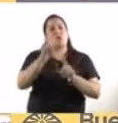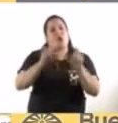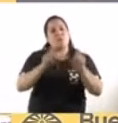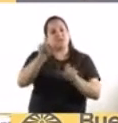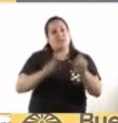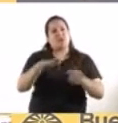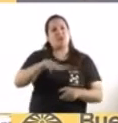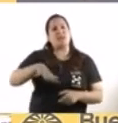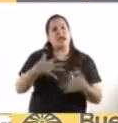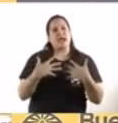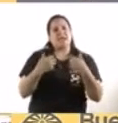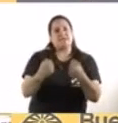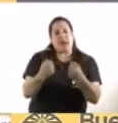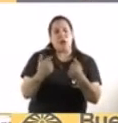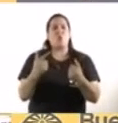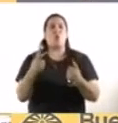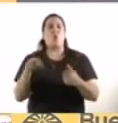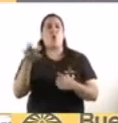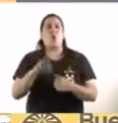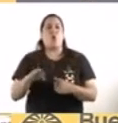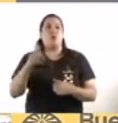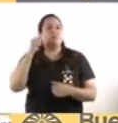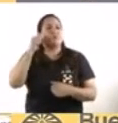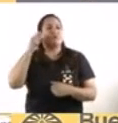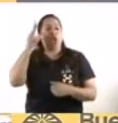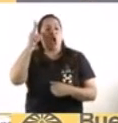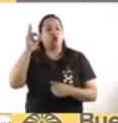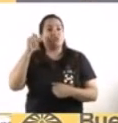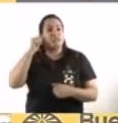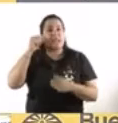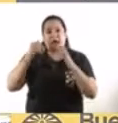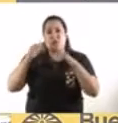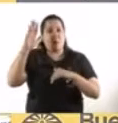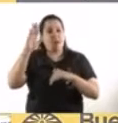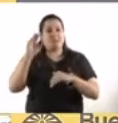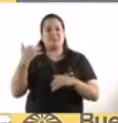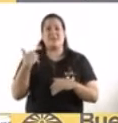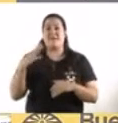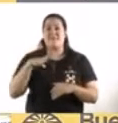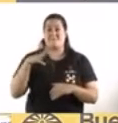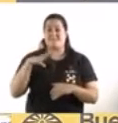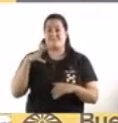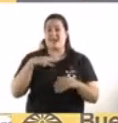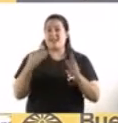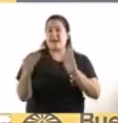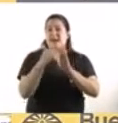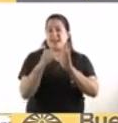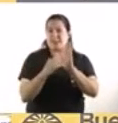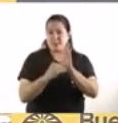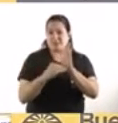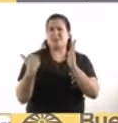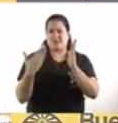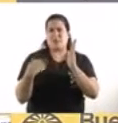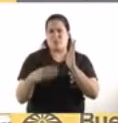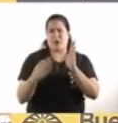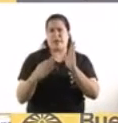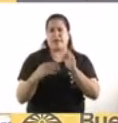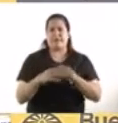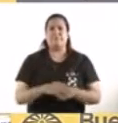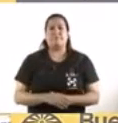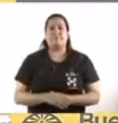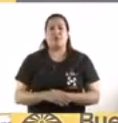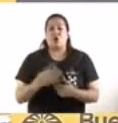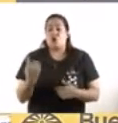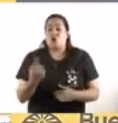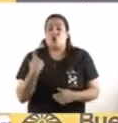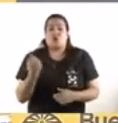La inscripción no cierra para los grupos que ya venimos vacunando. Hoy por hoy, según nuestros registros, todas las personas empadronadas